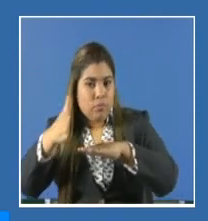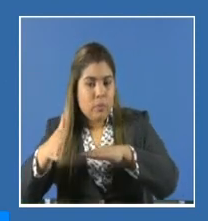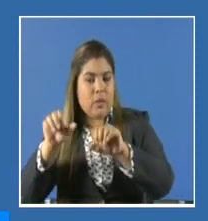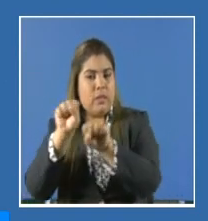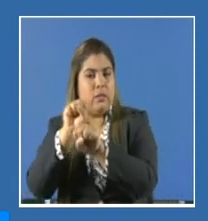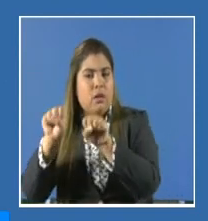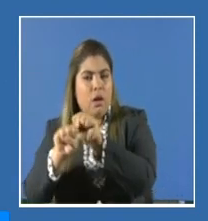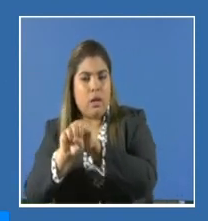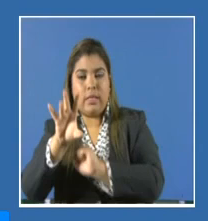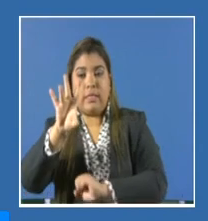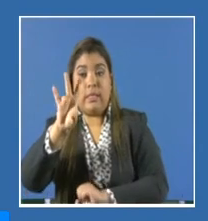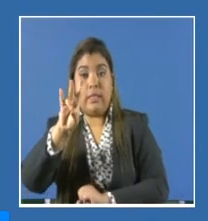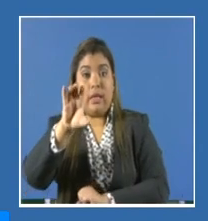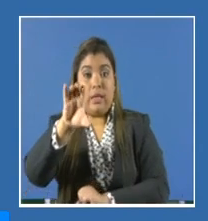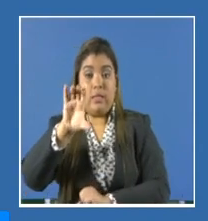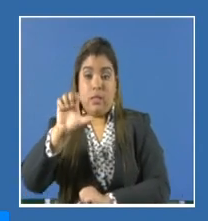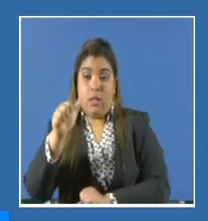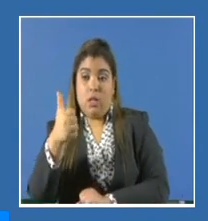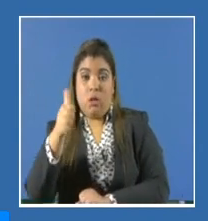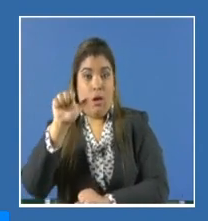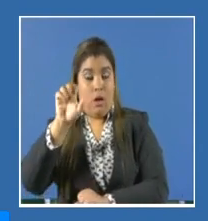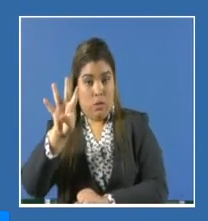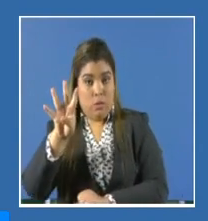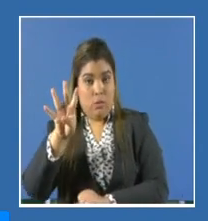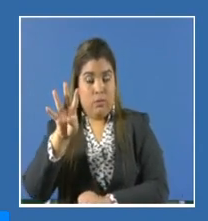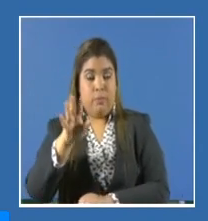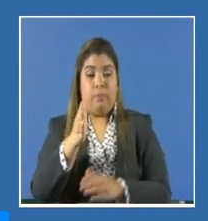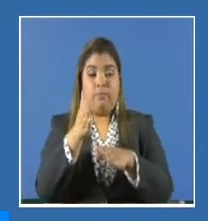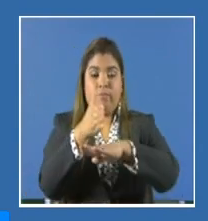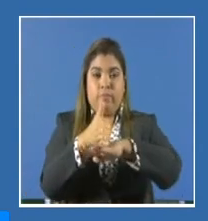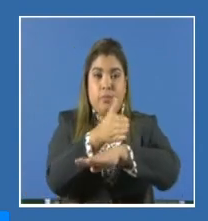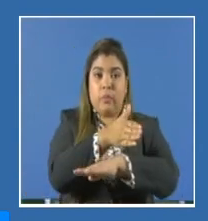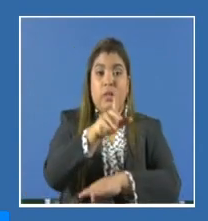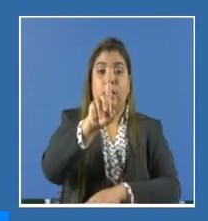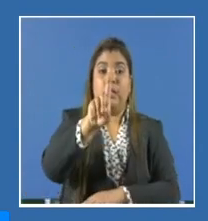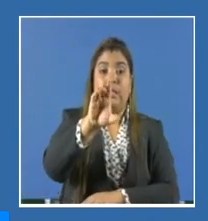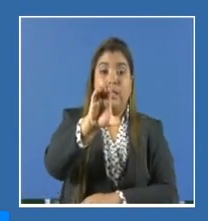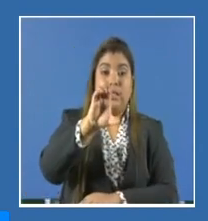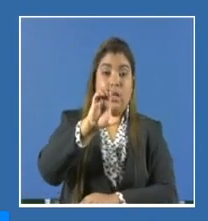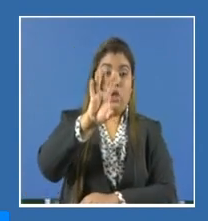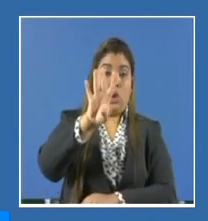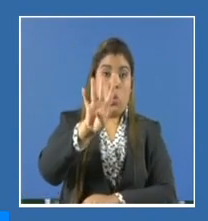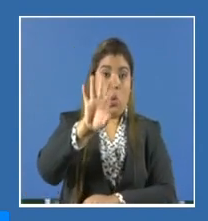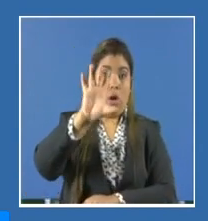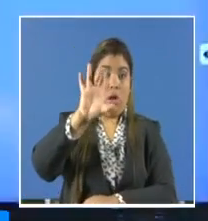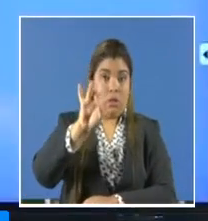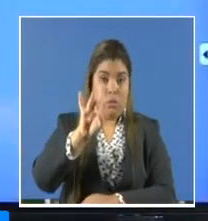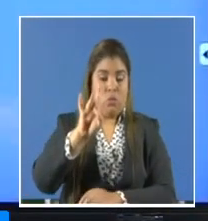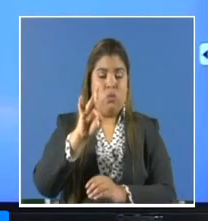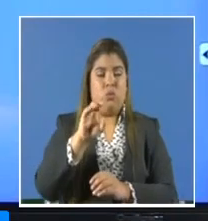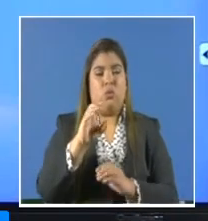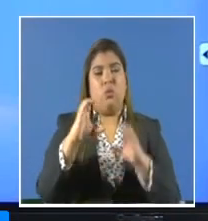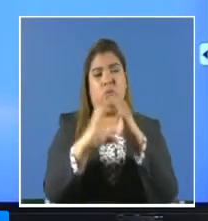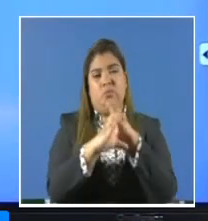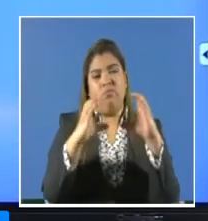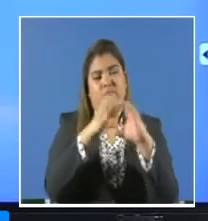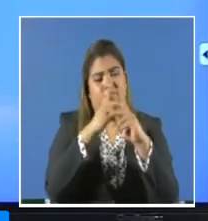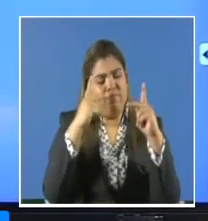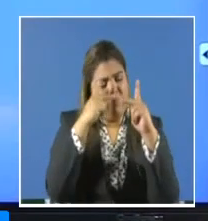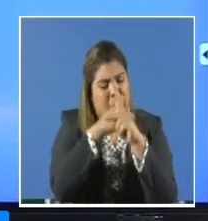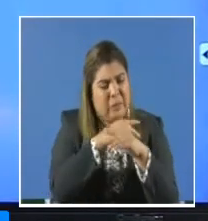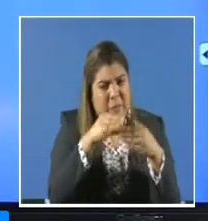encuentran en salas 714 y 148 en unidades de cuidados